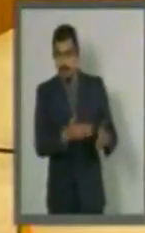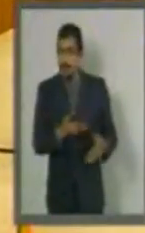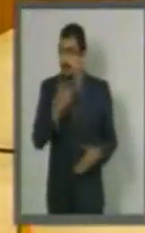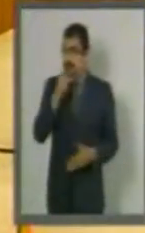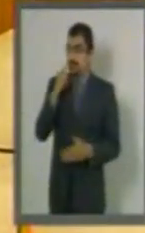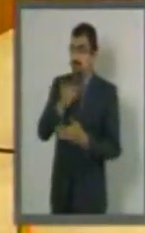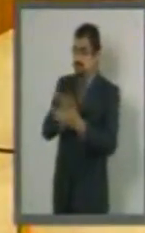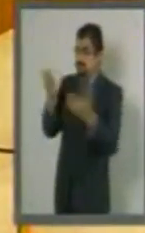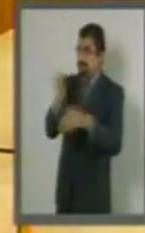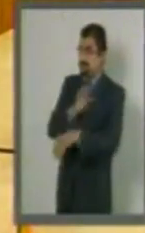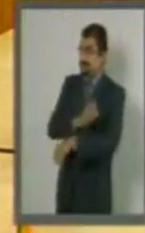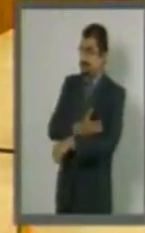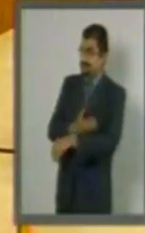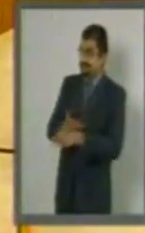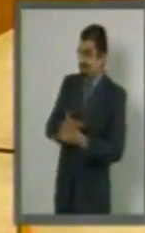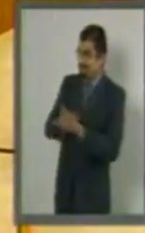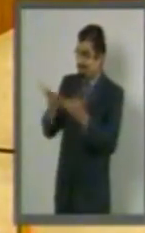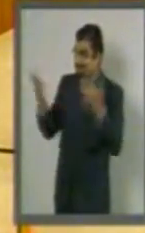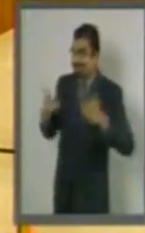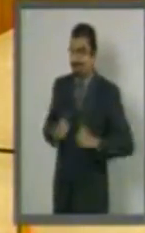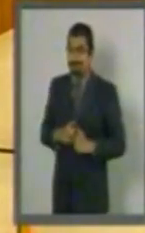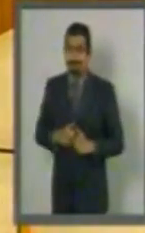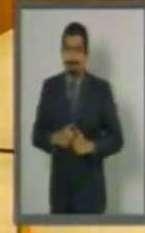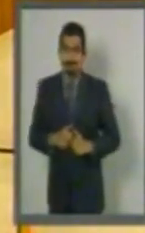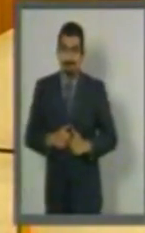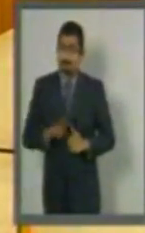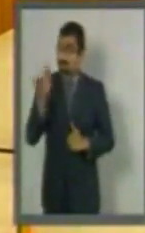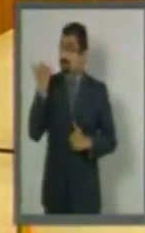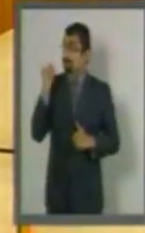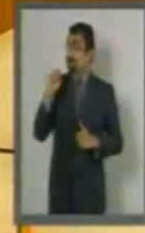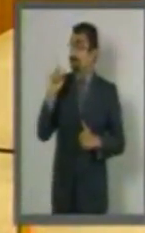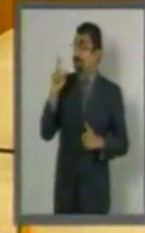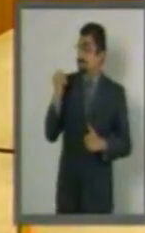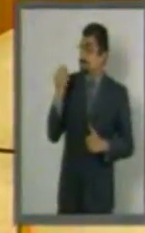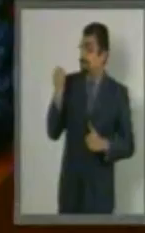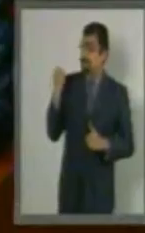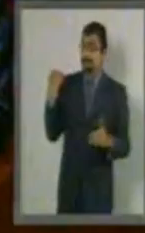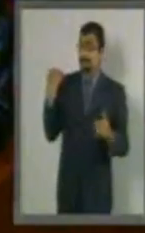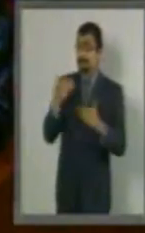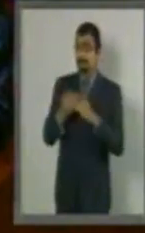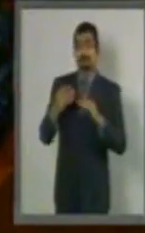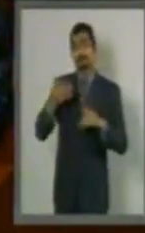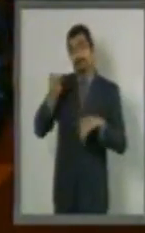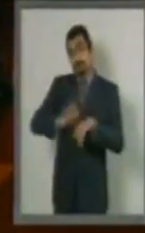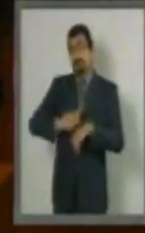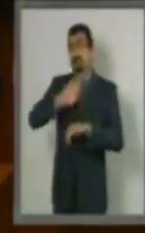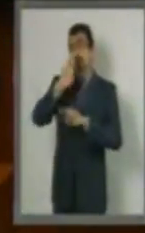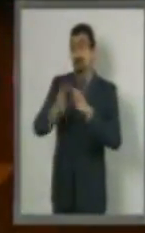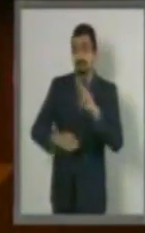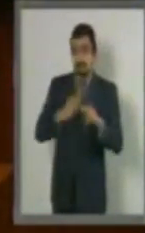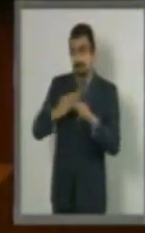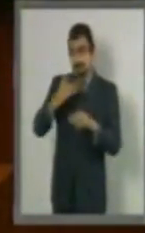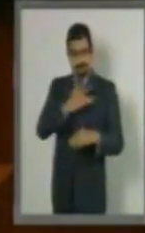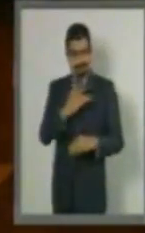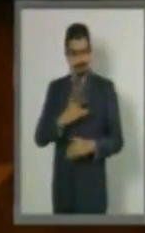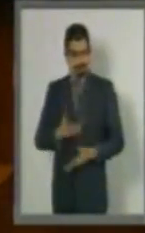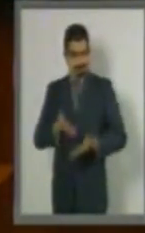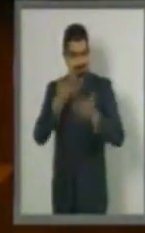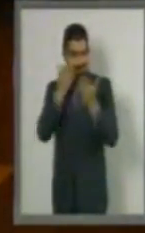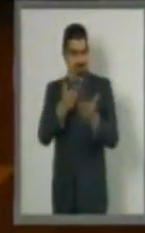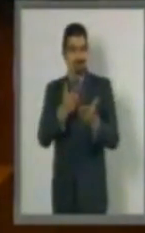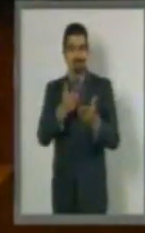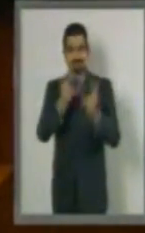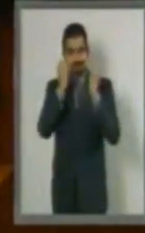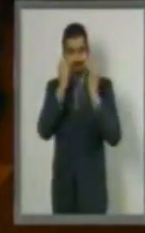Compañeras y compañeros senadores, el pasado 29 de septiembre se celebró el Día Mundial del Corazón, cuyo objetivo